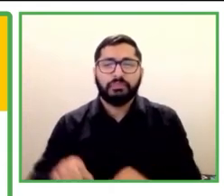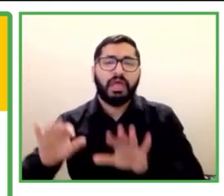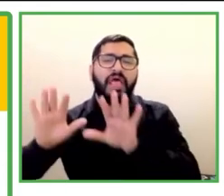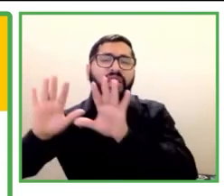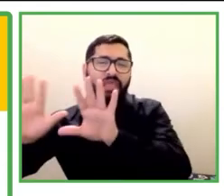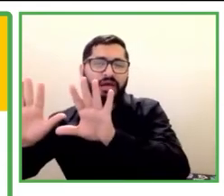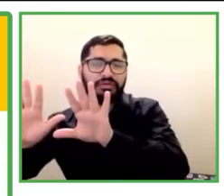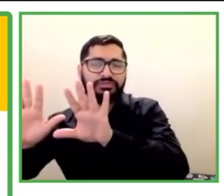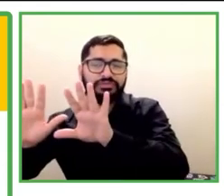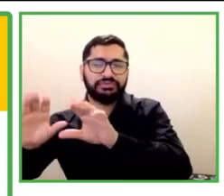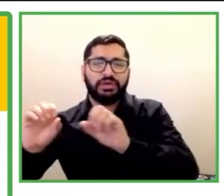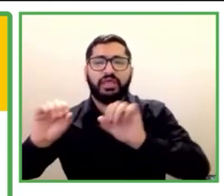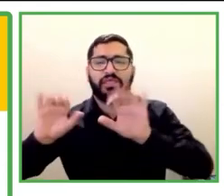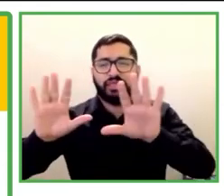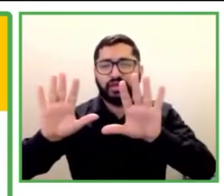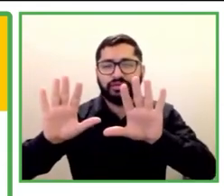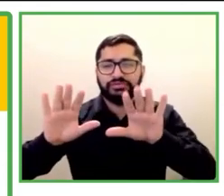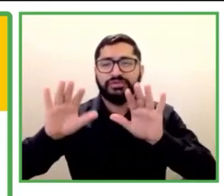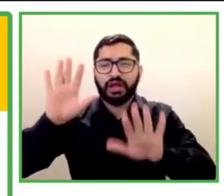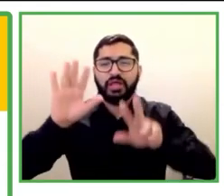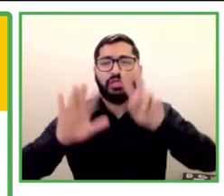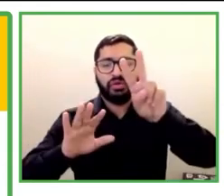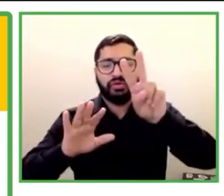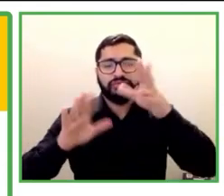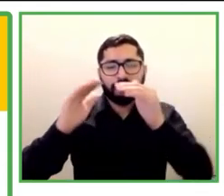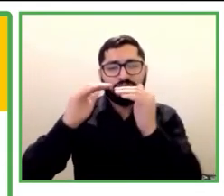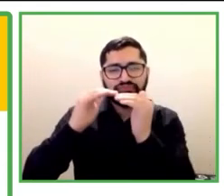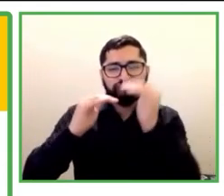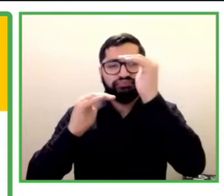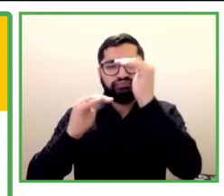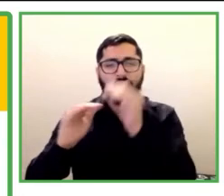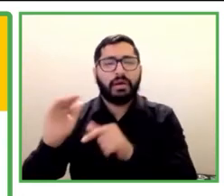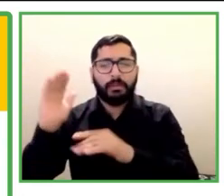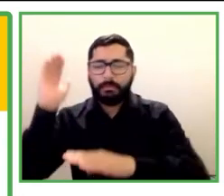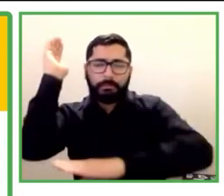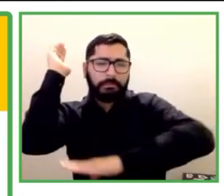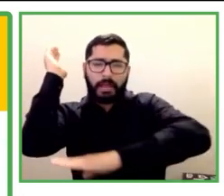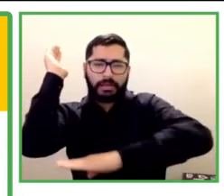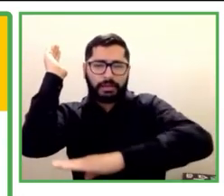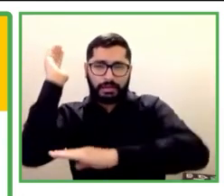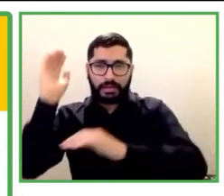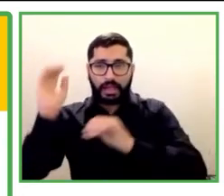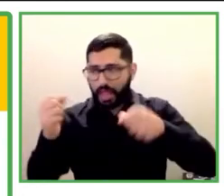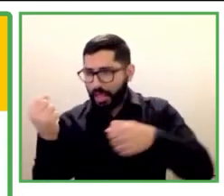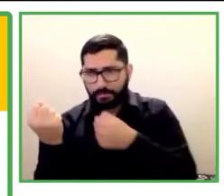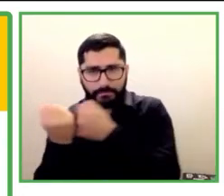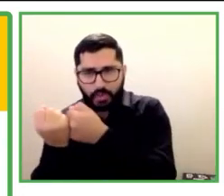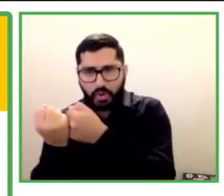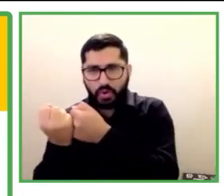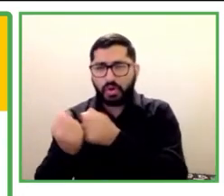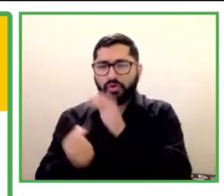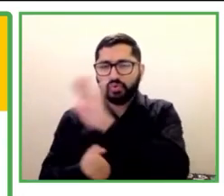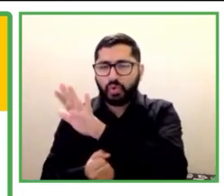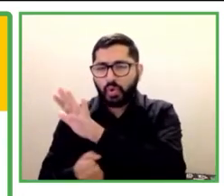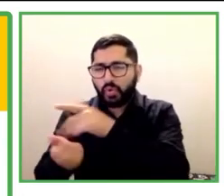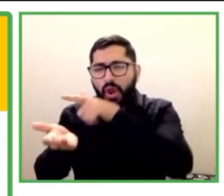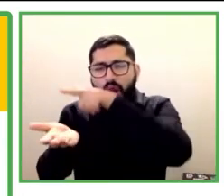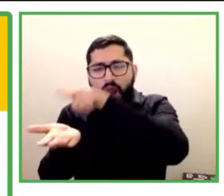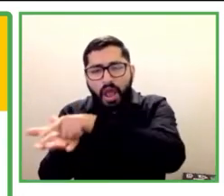inglés, con alfabetización, con habilidades blandas, orientación laboral. Y hemos